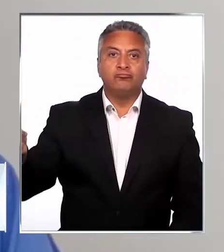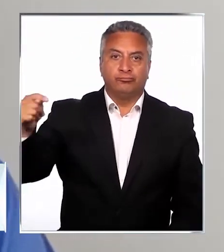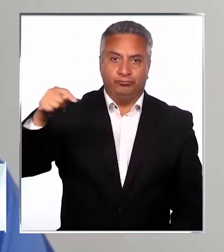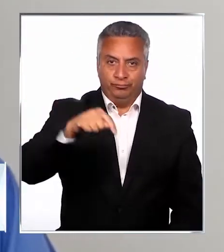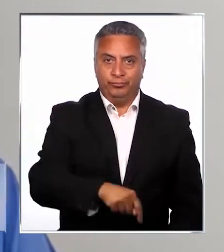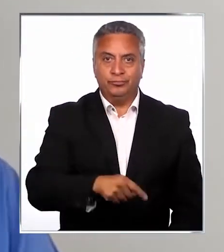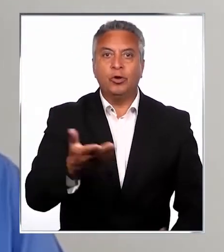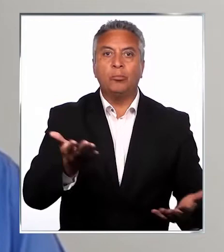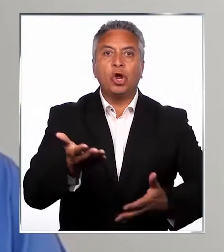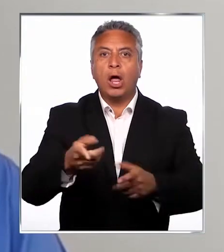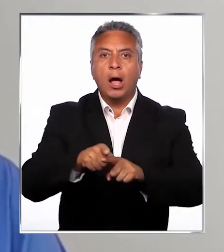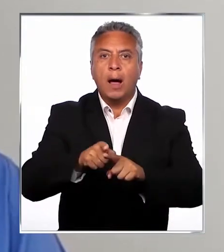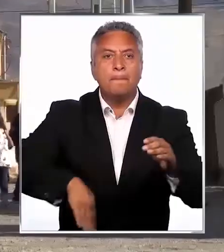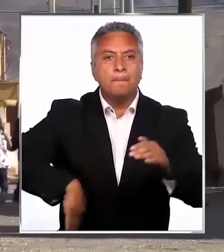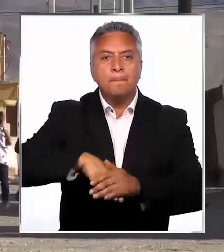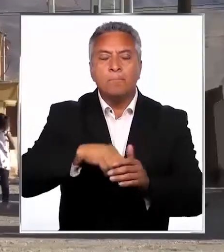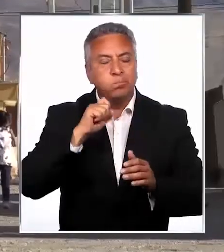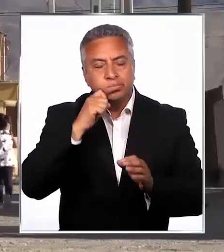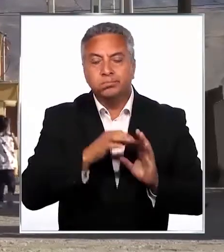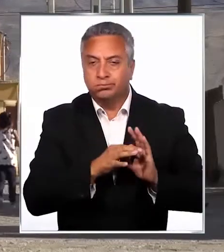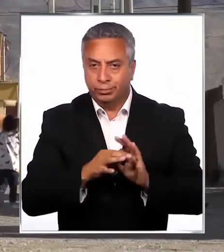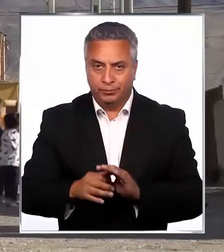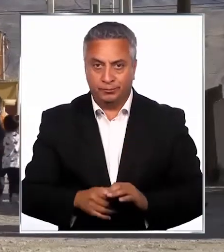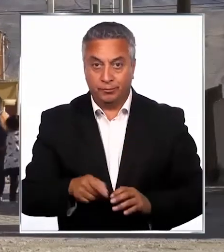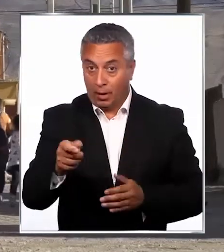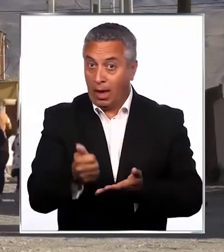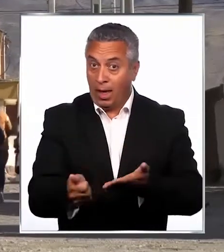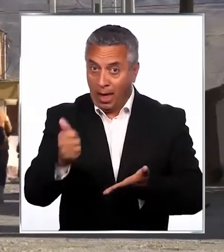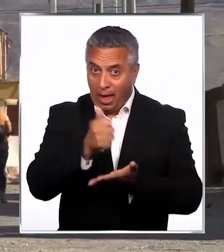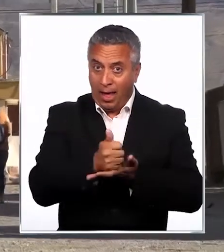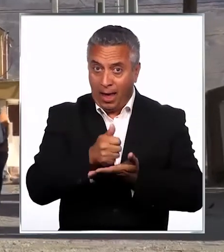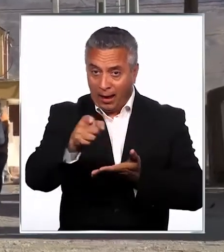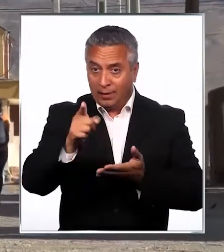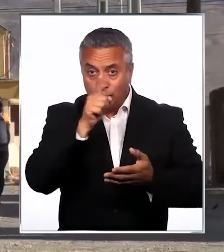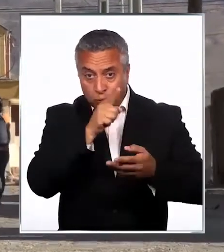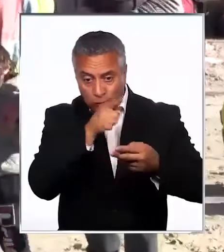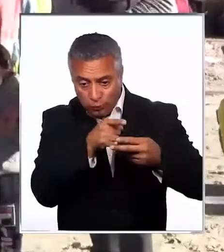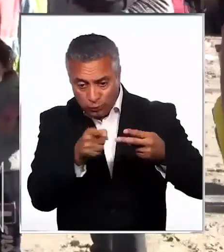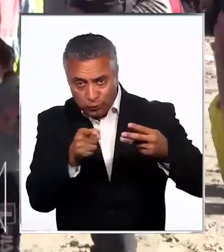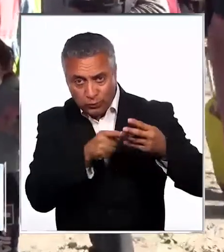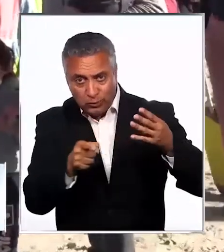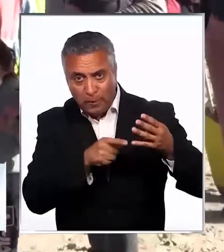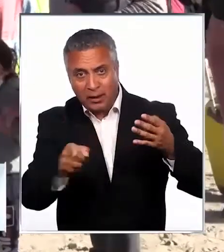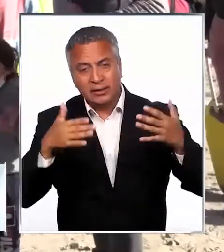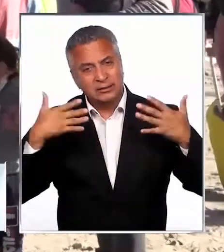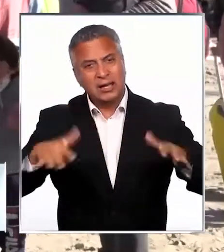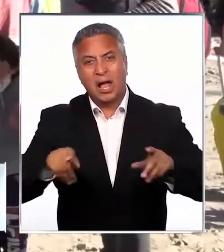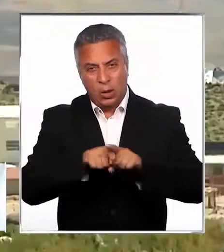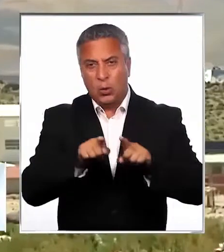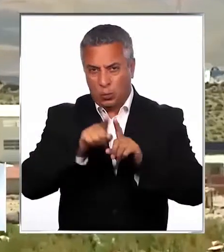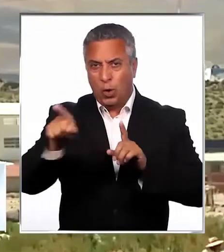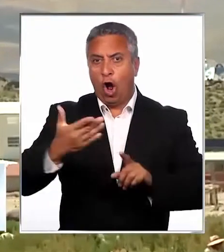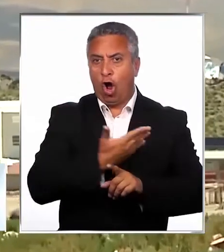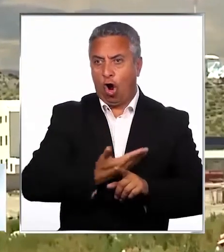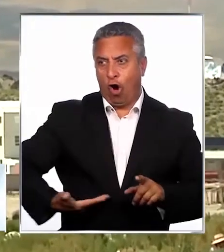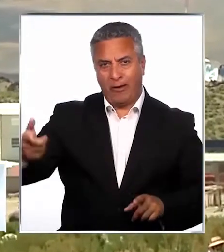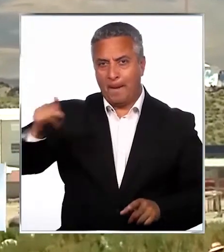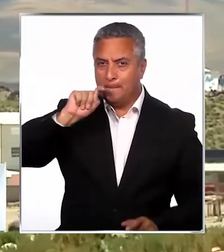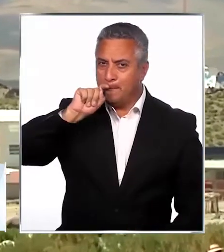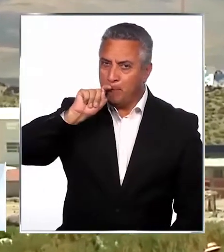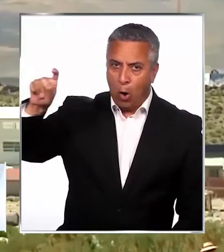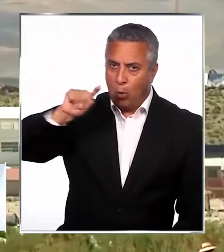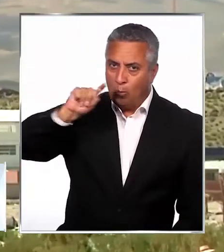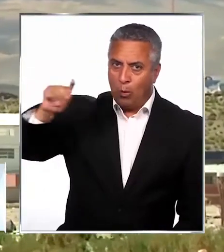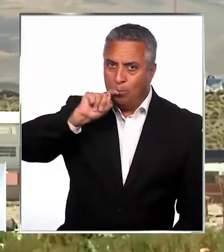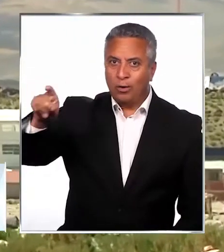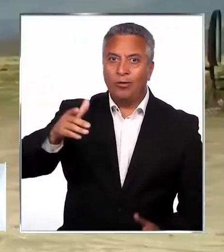siendo expulsados. El alcalde de Colchane durante las últimas semanas ha realizado diversas críticas al gobierno por su